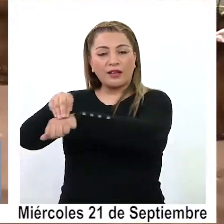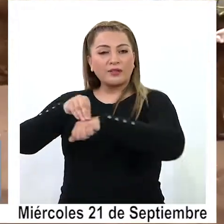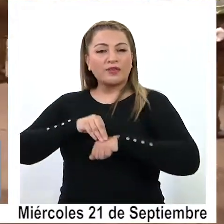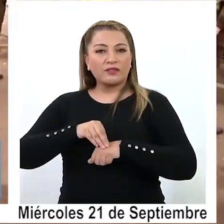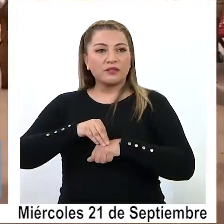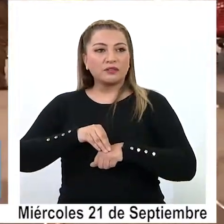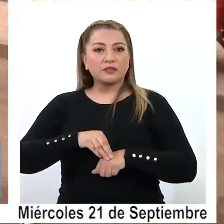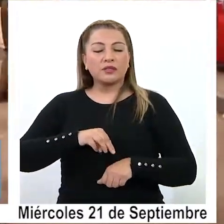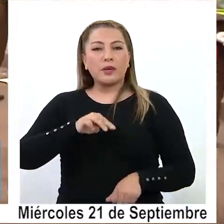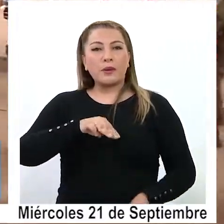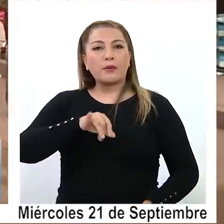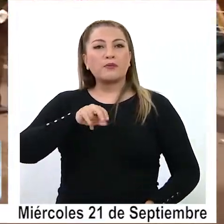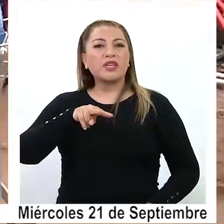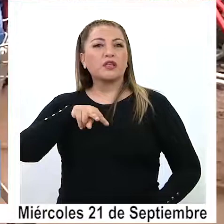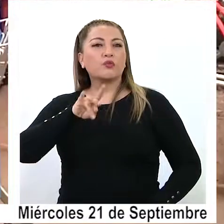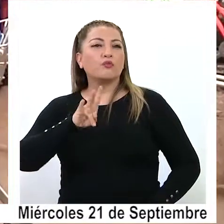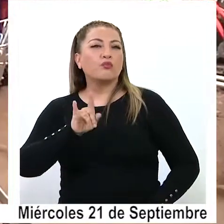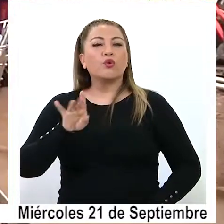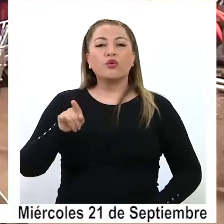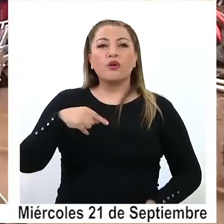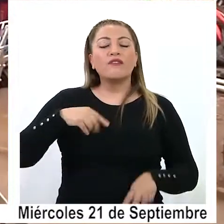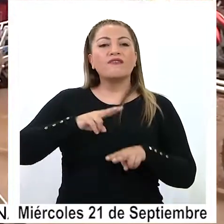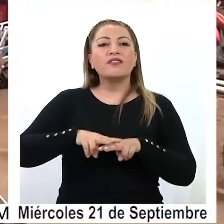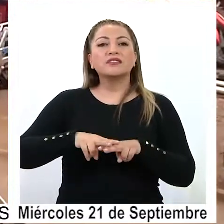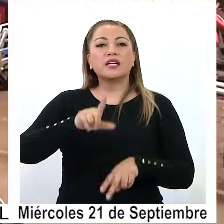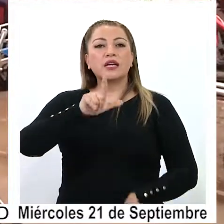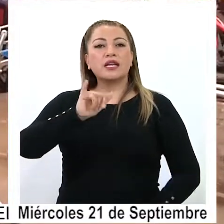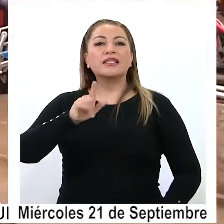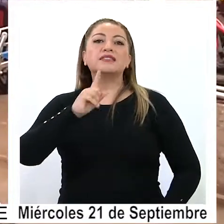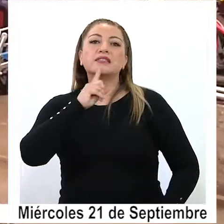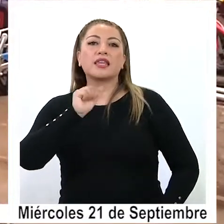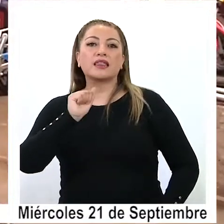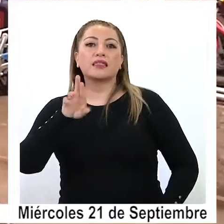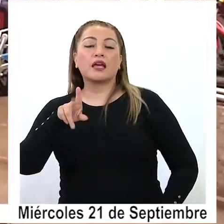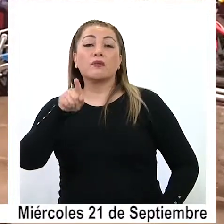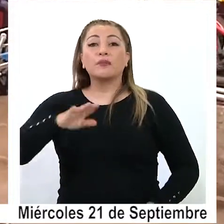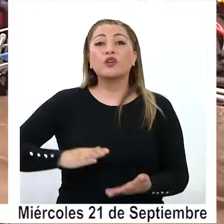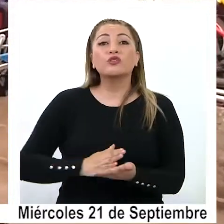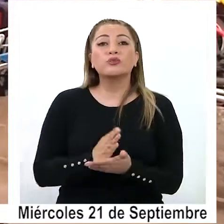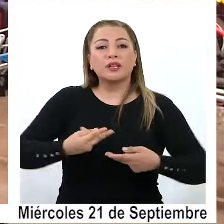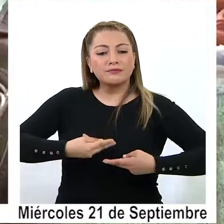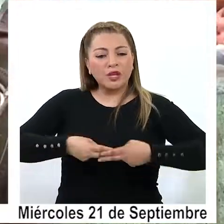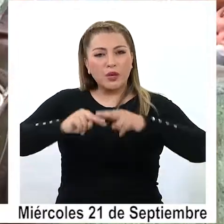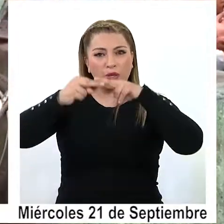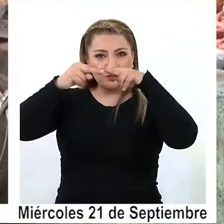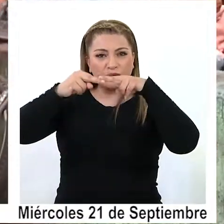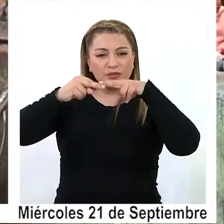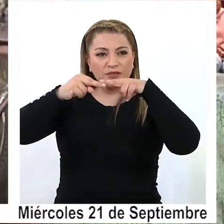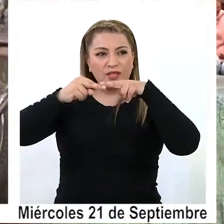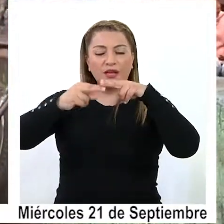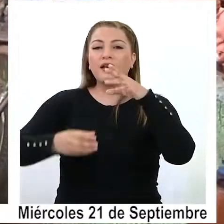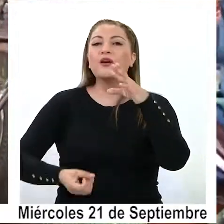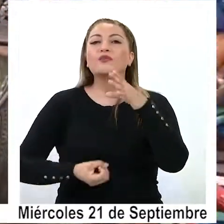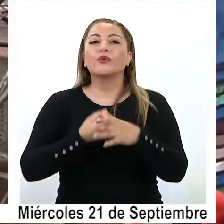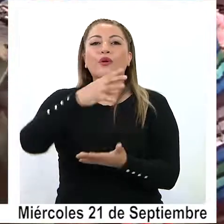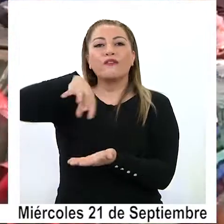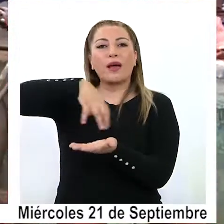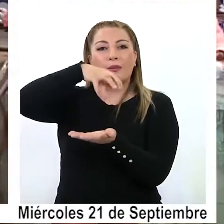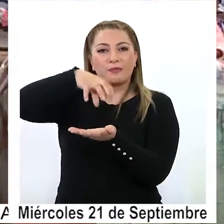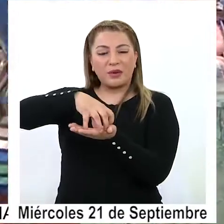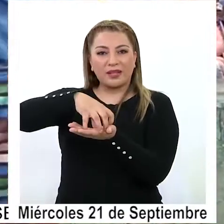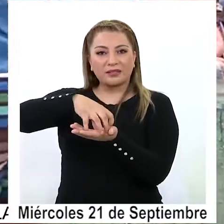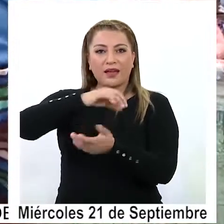que el MIMBU realizará una licitación para iniciar la construcción de una nueva plaza